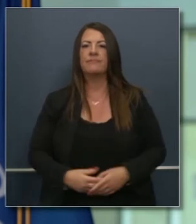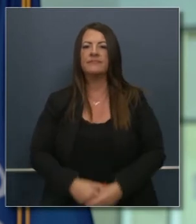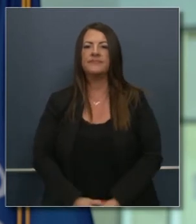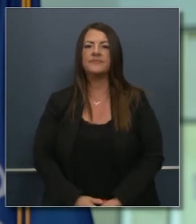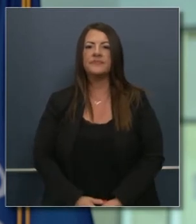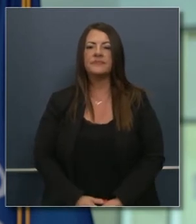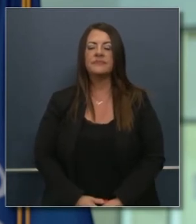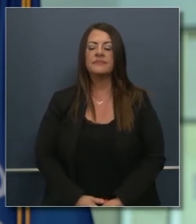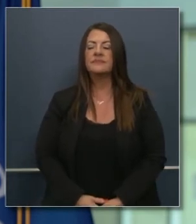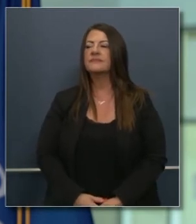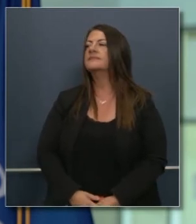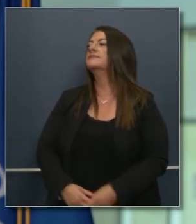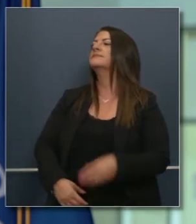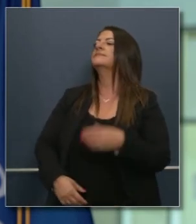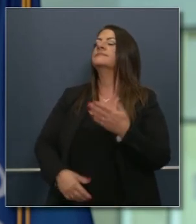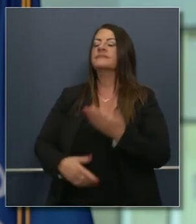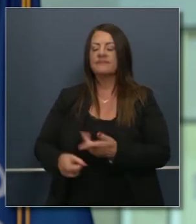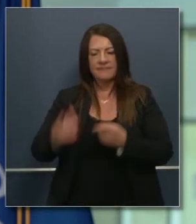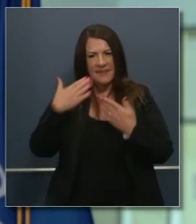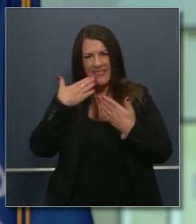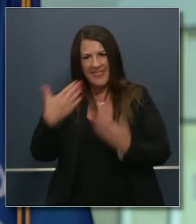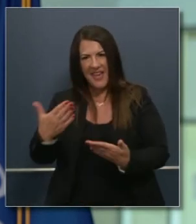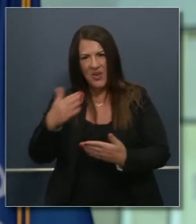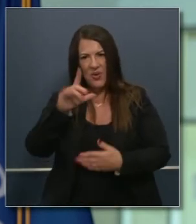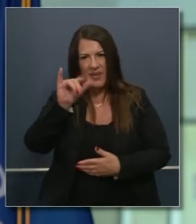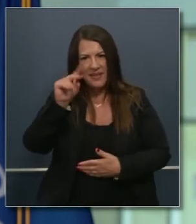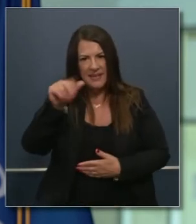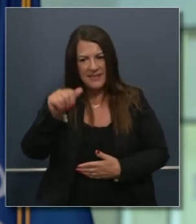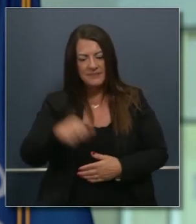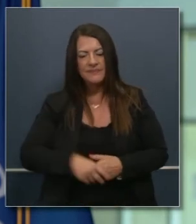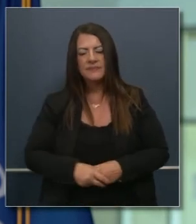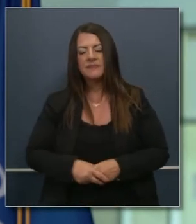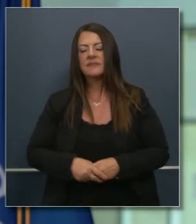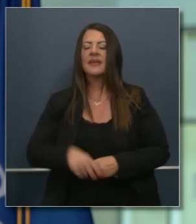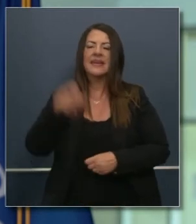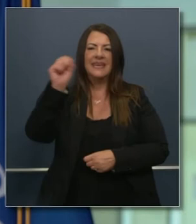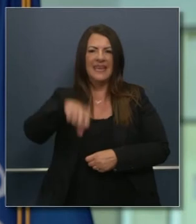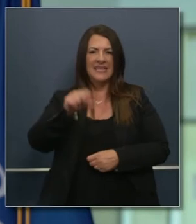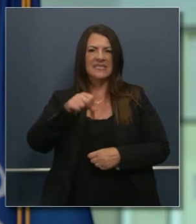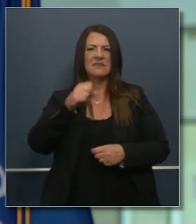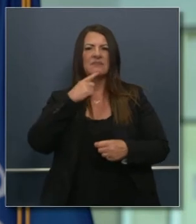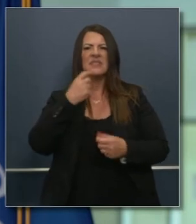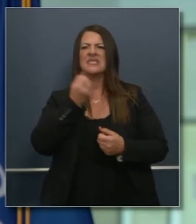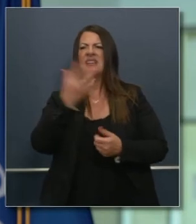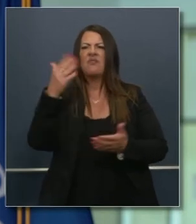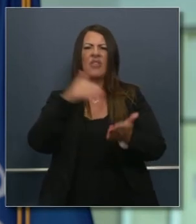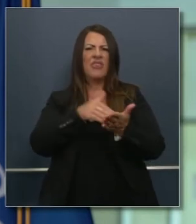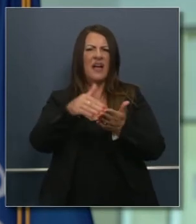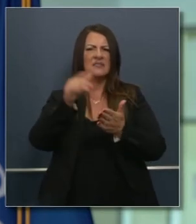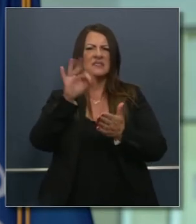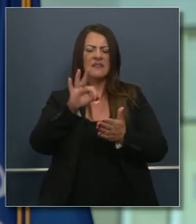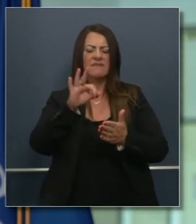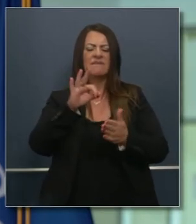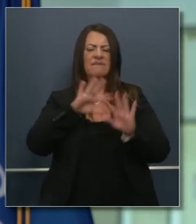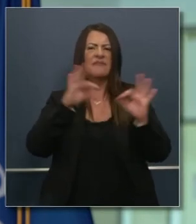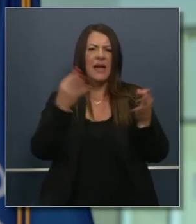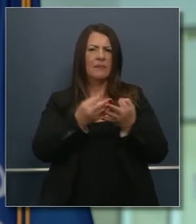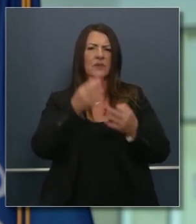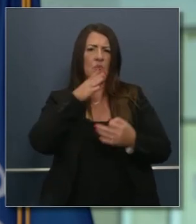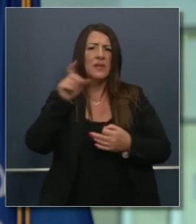una pregunta muy sensible y aguda personal de hecho para cientos de miles de familias en el estado de modo que